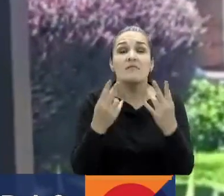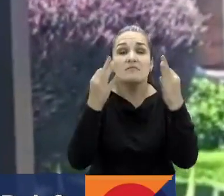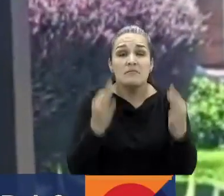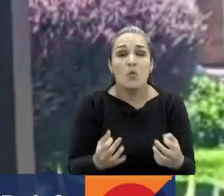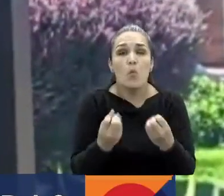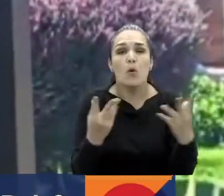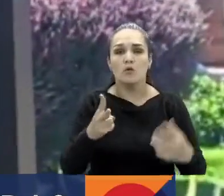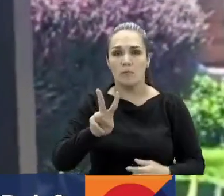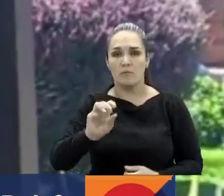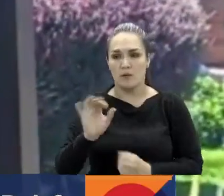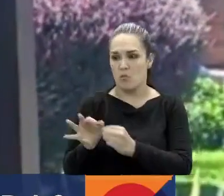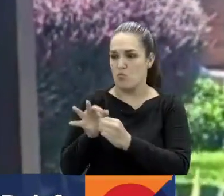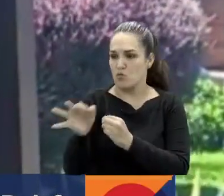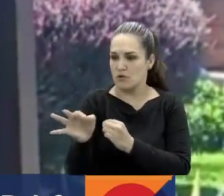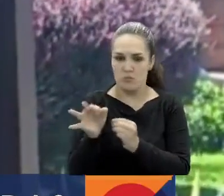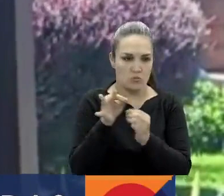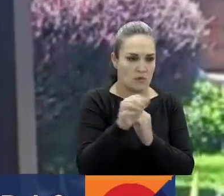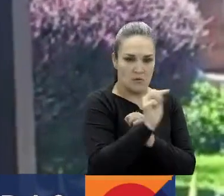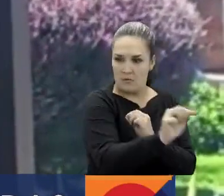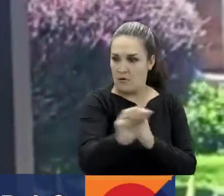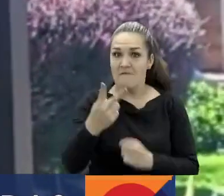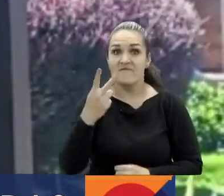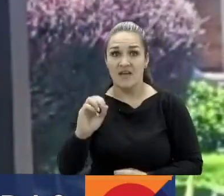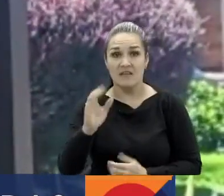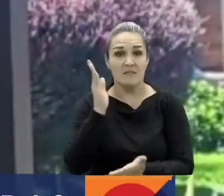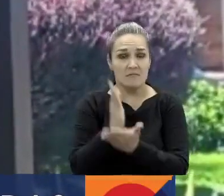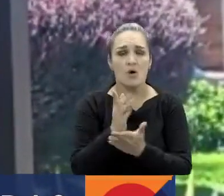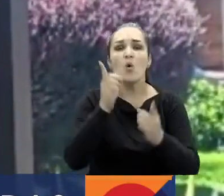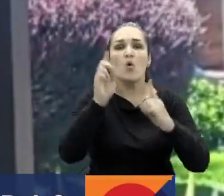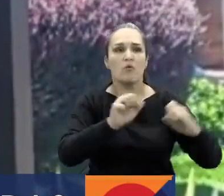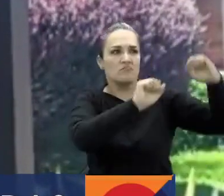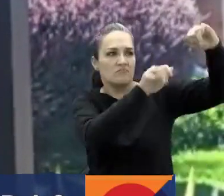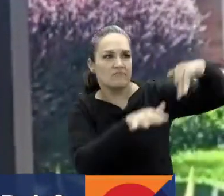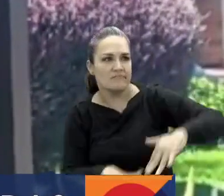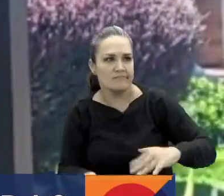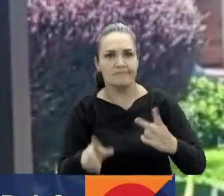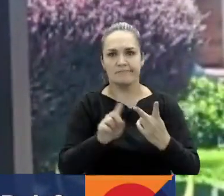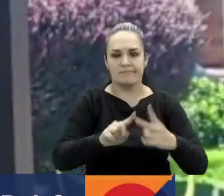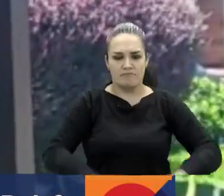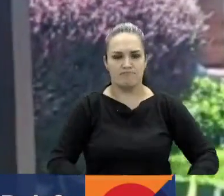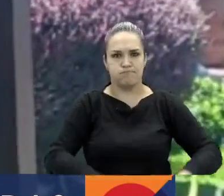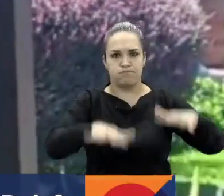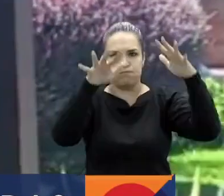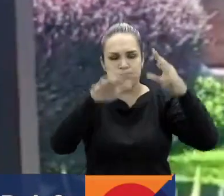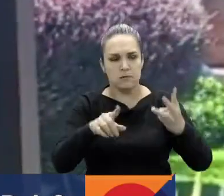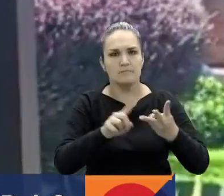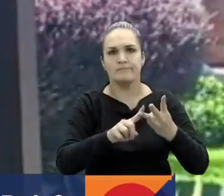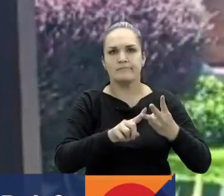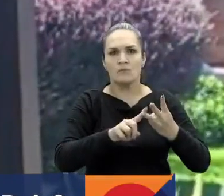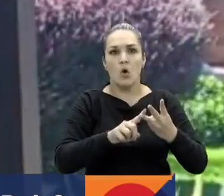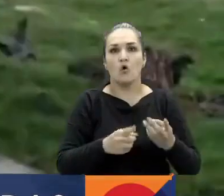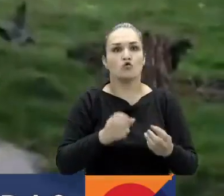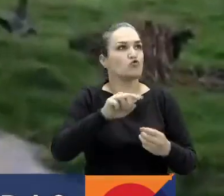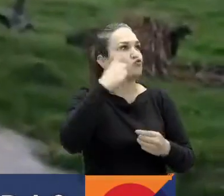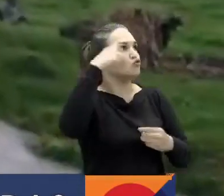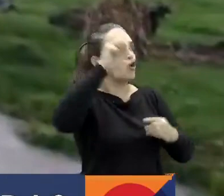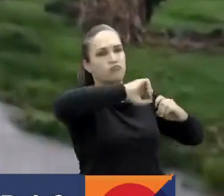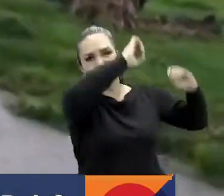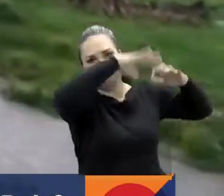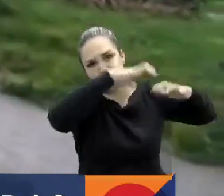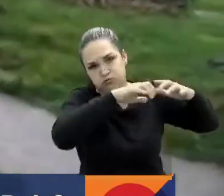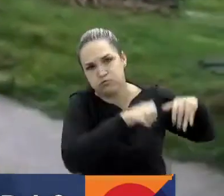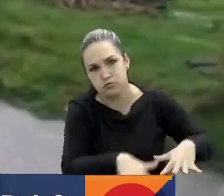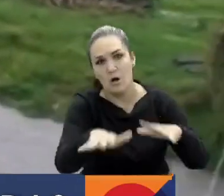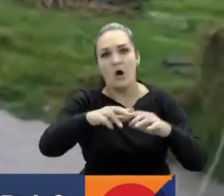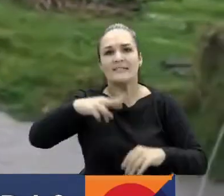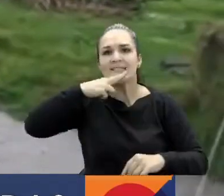municipios. Esto por eventos relacionados a deslizamientos, crecientes súbitas, avenidas torrenciales, granizadas. Según el